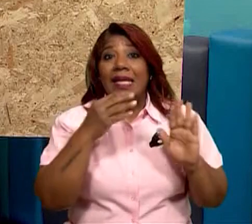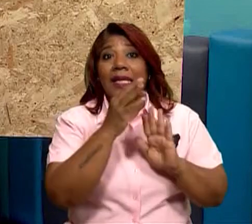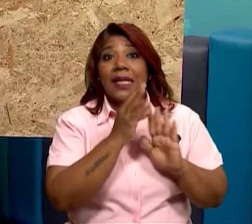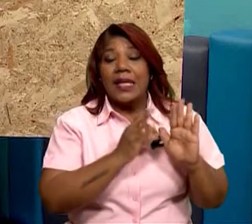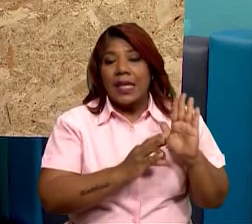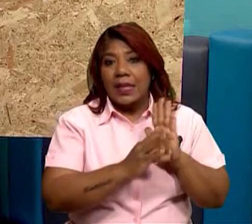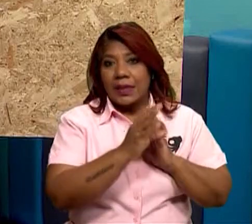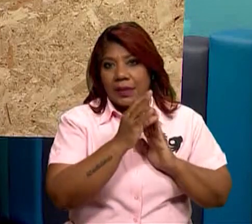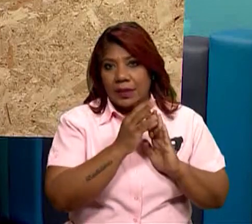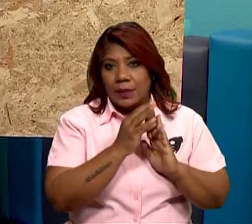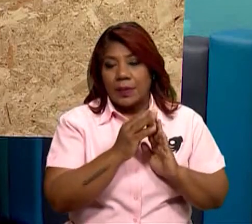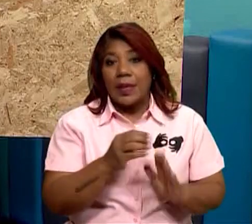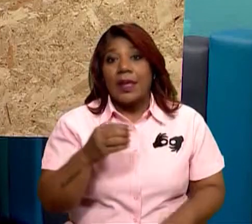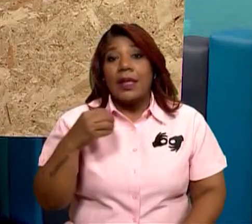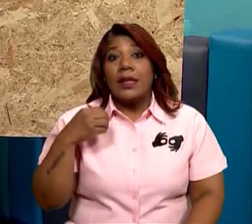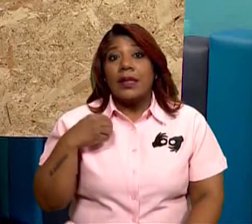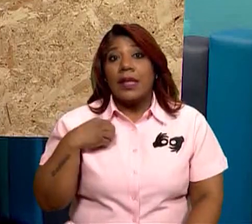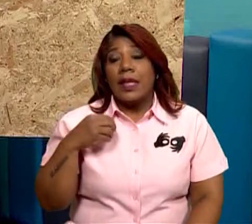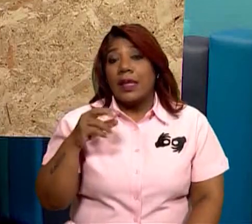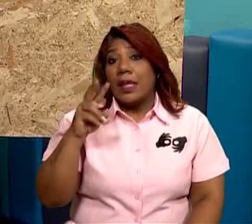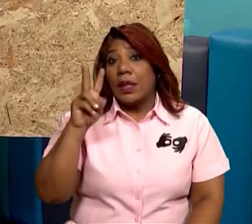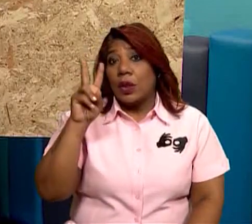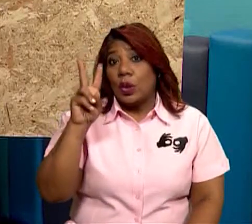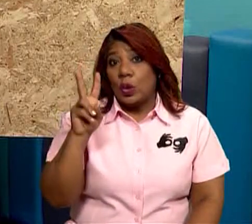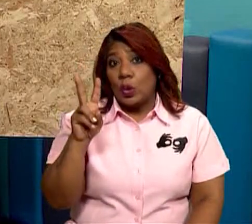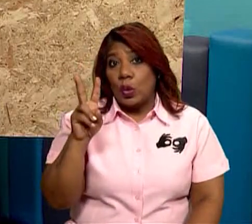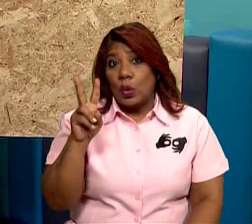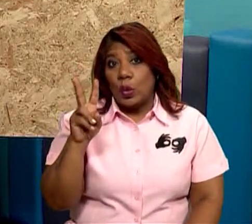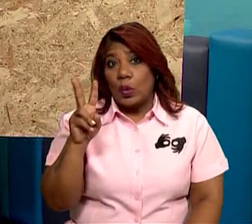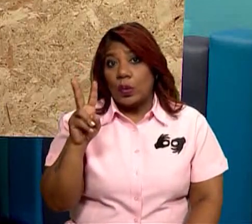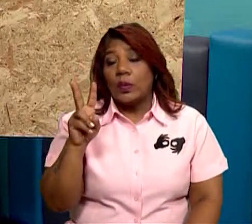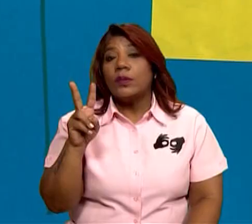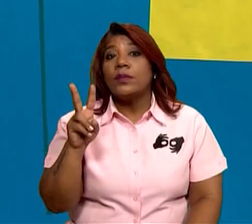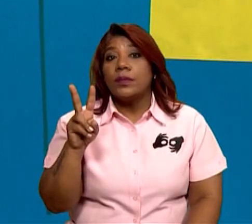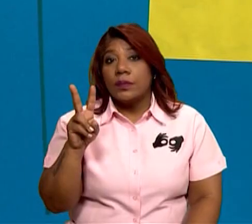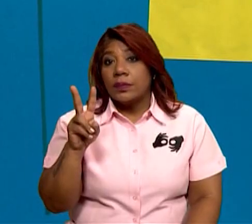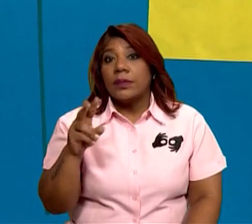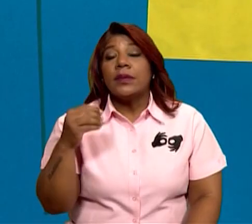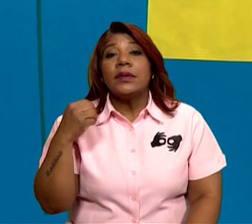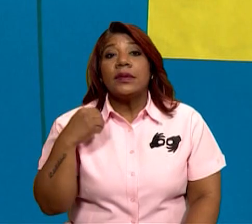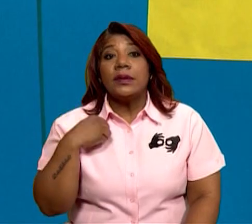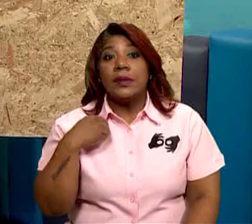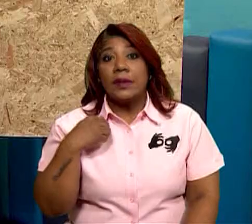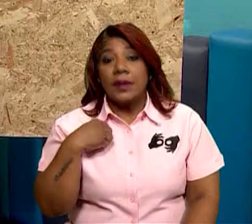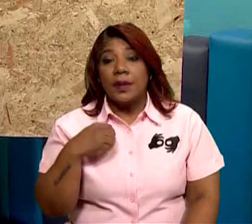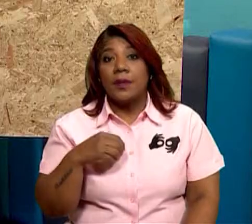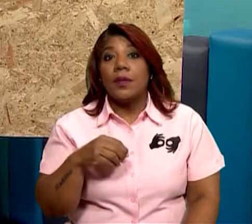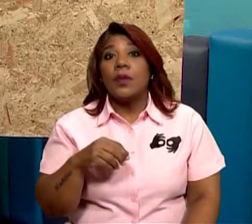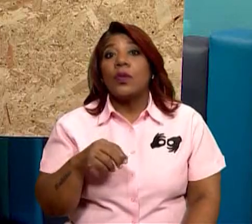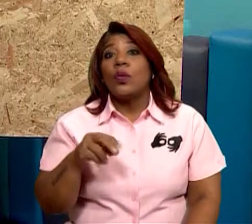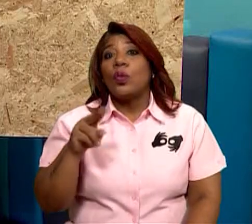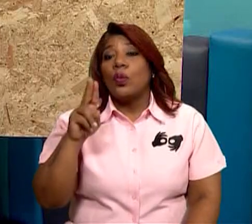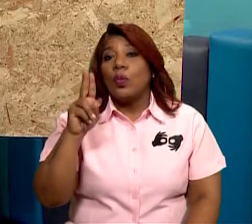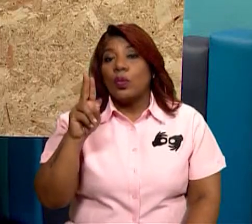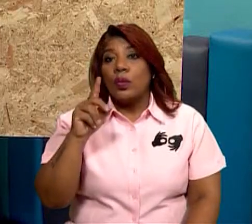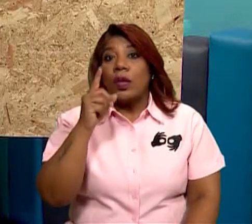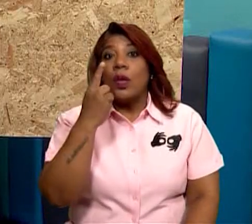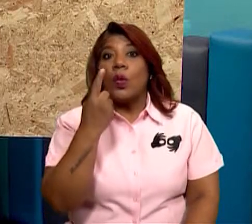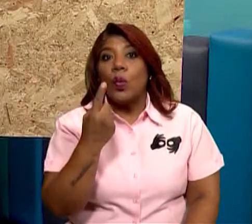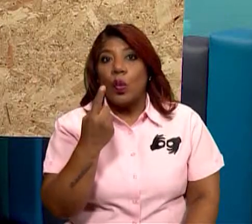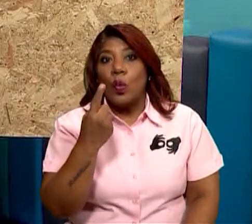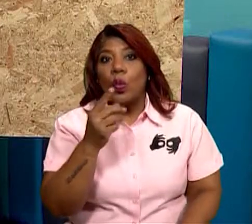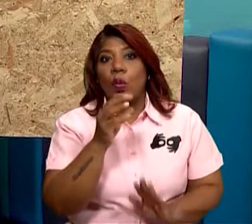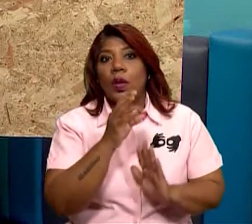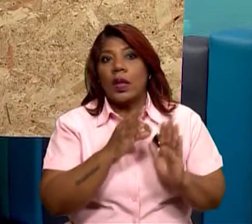ser de dos tipos. Tenemos organismos unicelulares, pero ¿cuál será entonces otro de los organismos